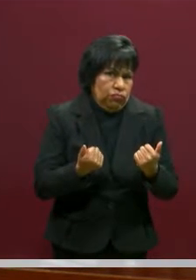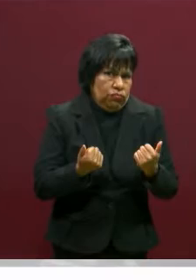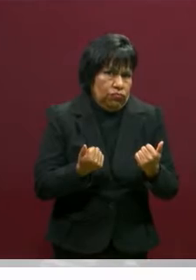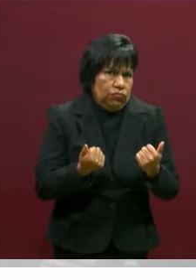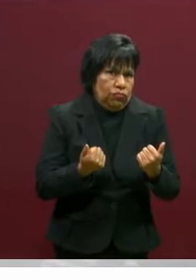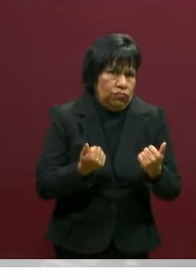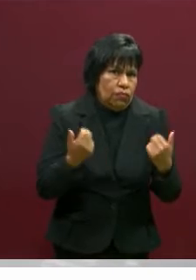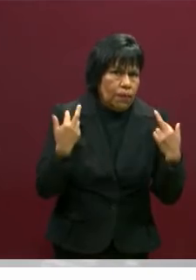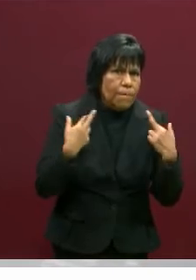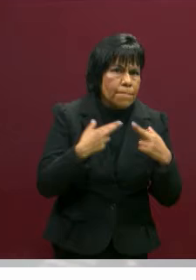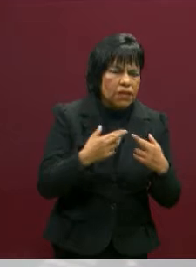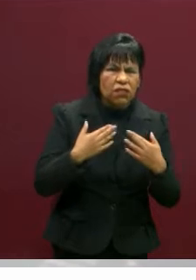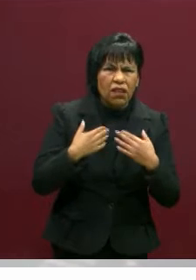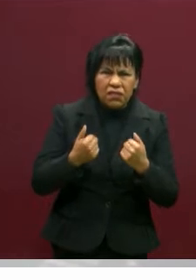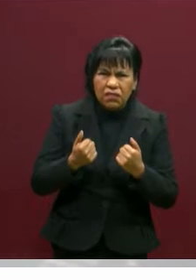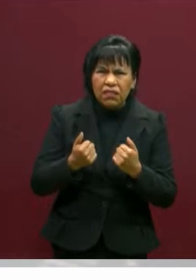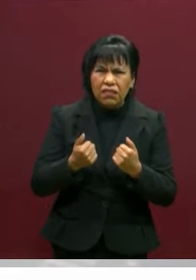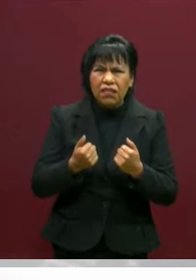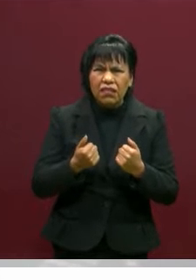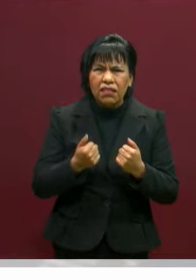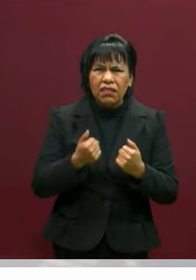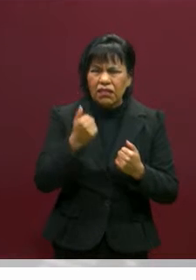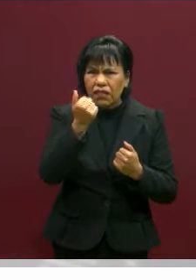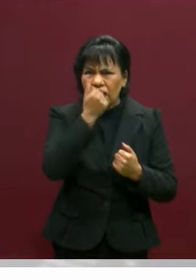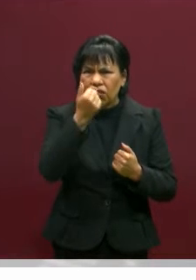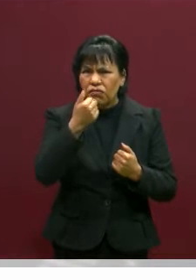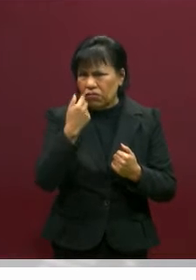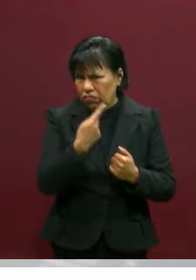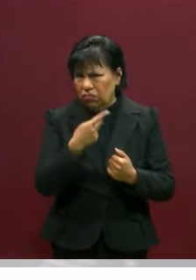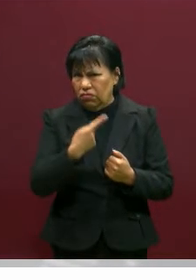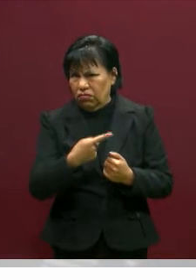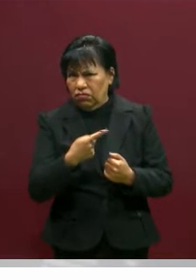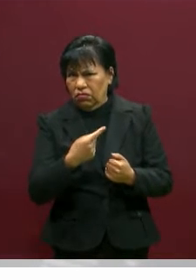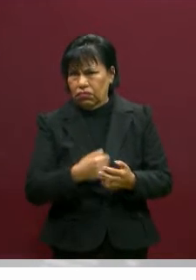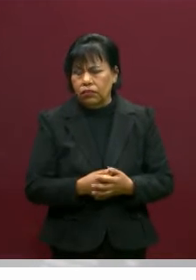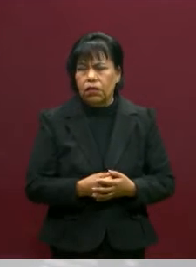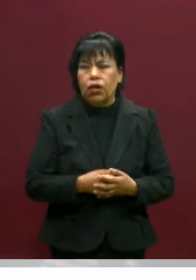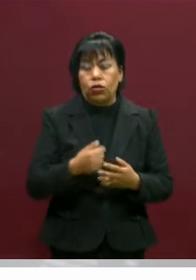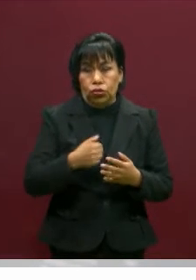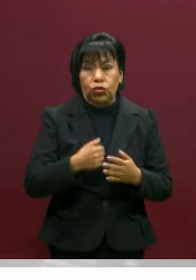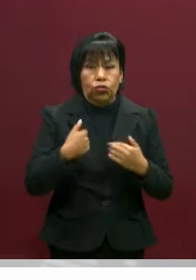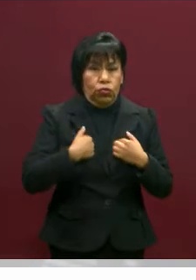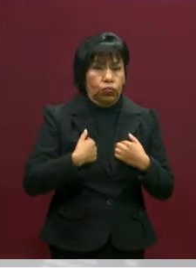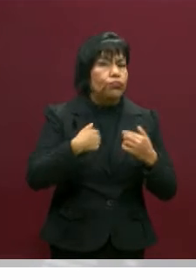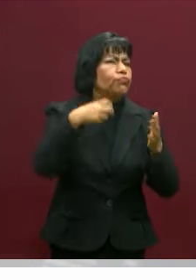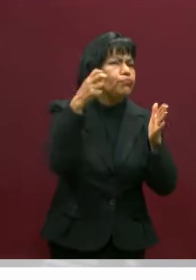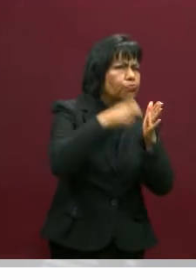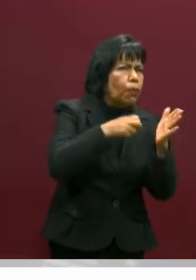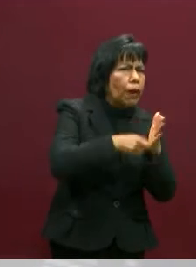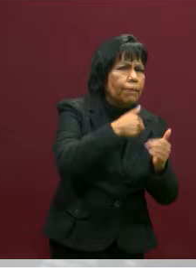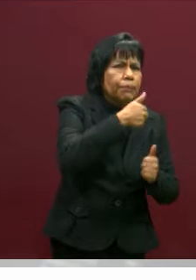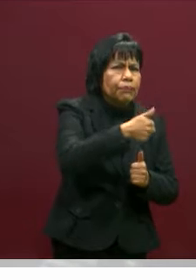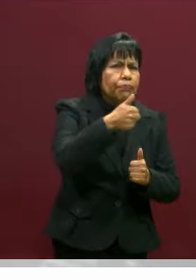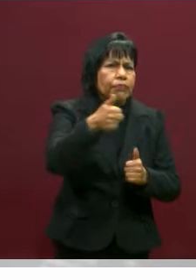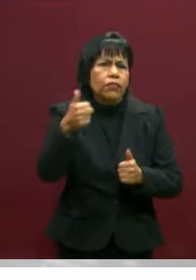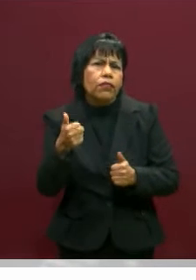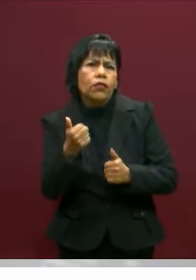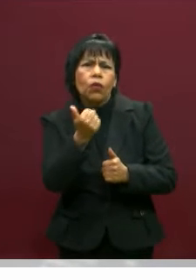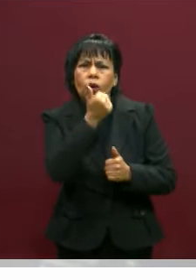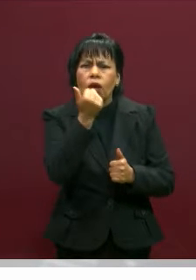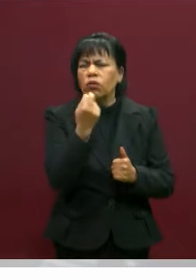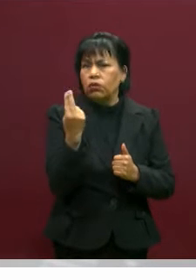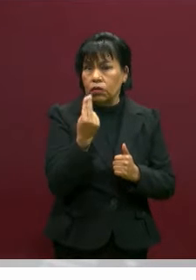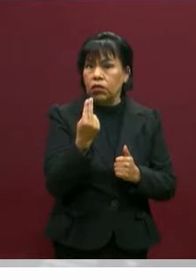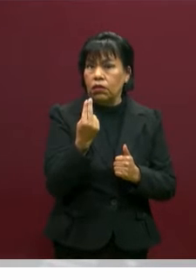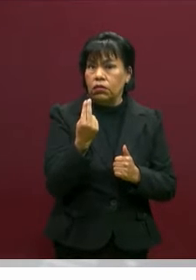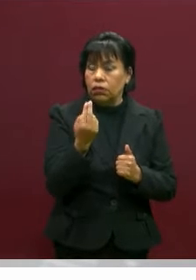circunstancias? ¿He adaptado mi práctica docente en función de las necesidades de mis